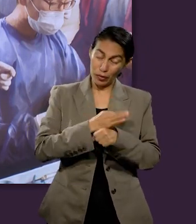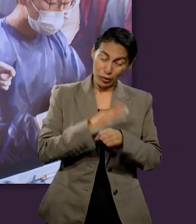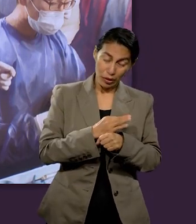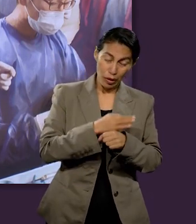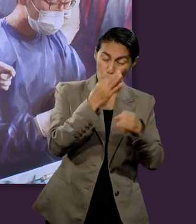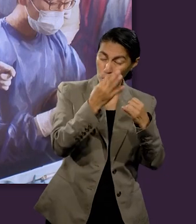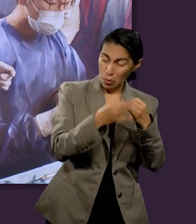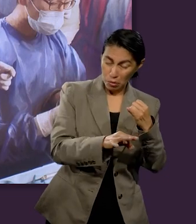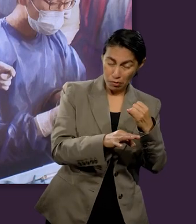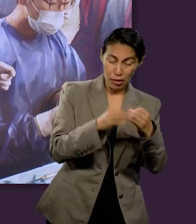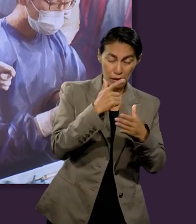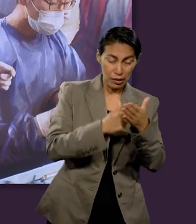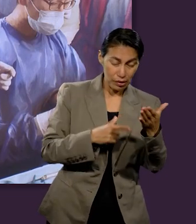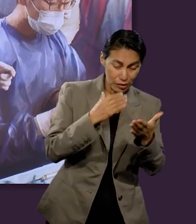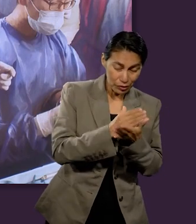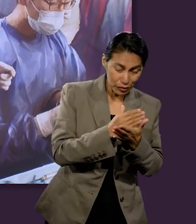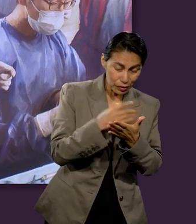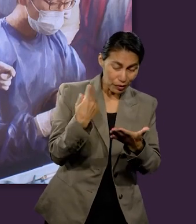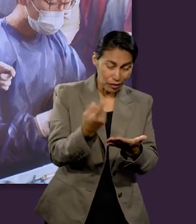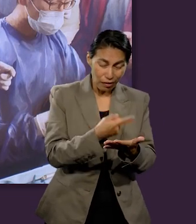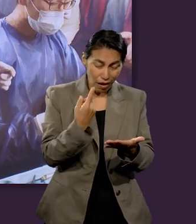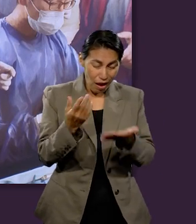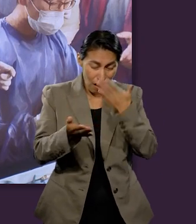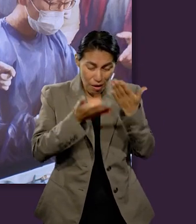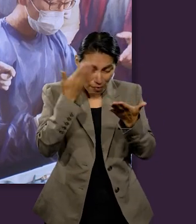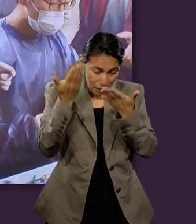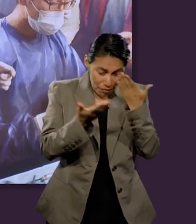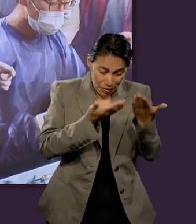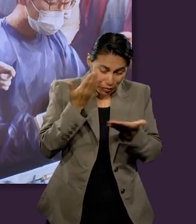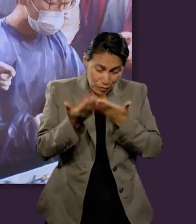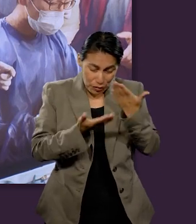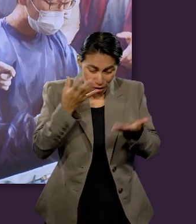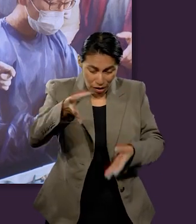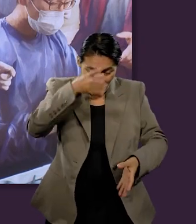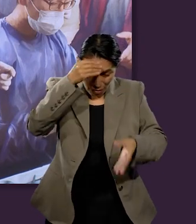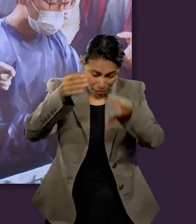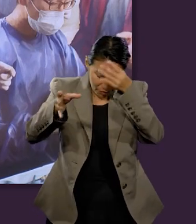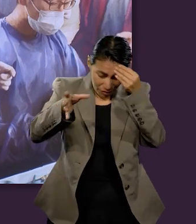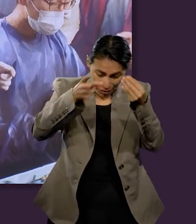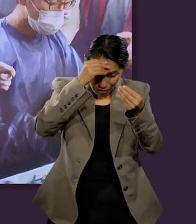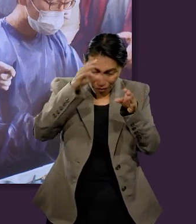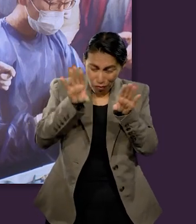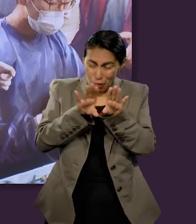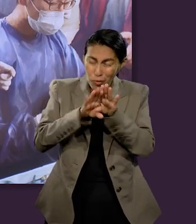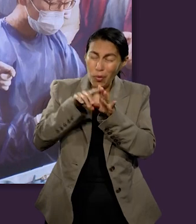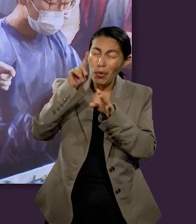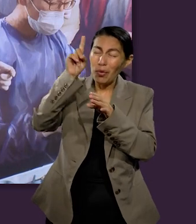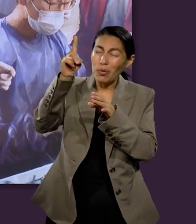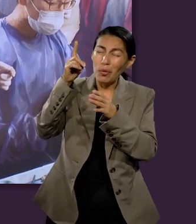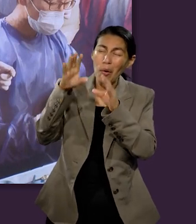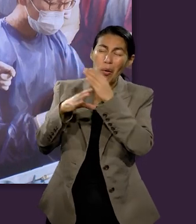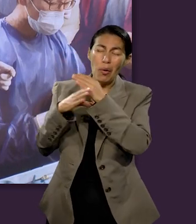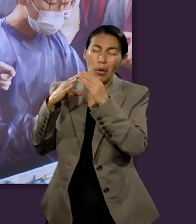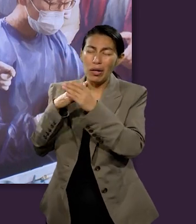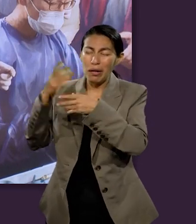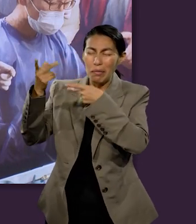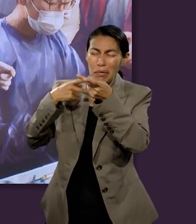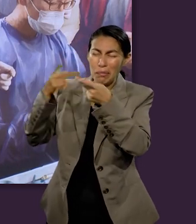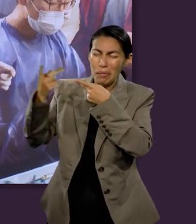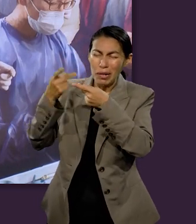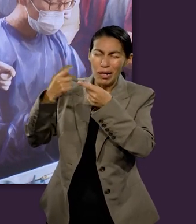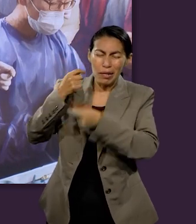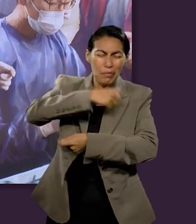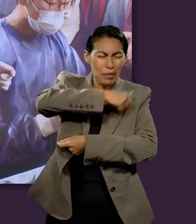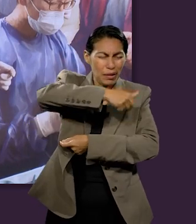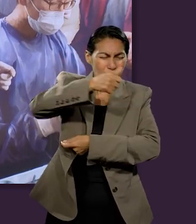nos da la oportunidad de llegar a esta última lección, donde podremos llenar nuestros corazones de esperanza en todas estas